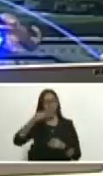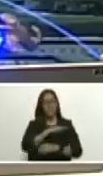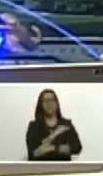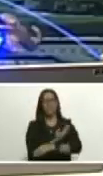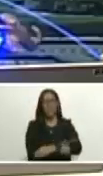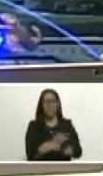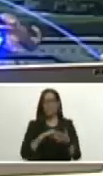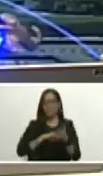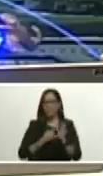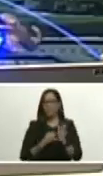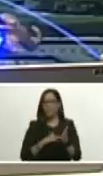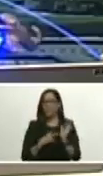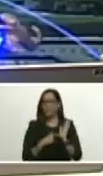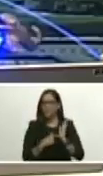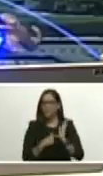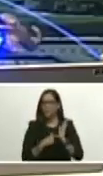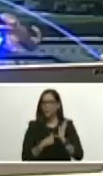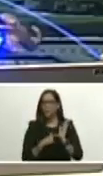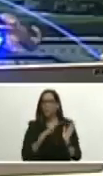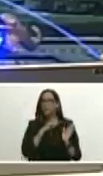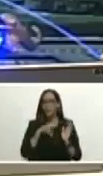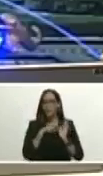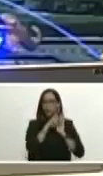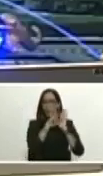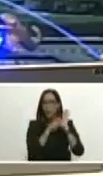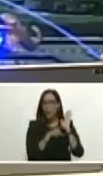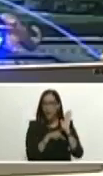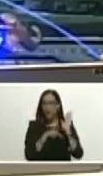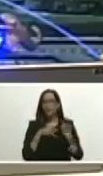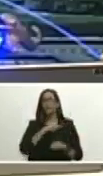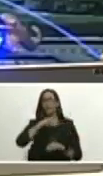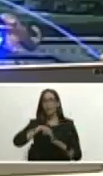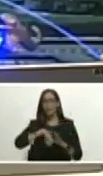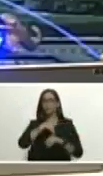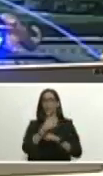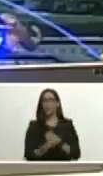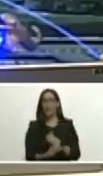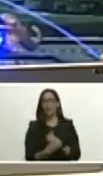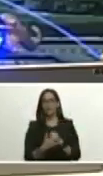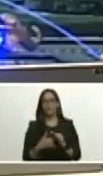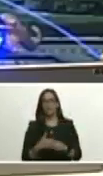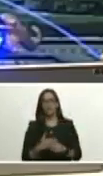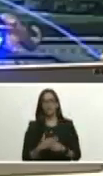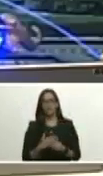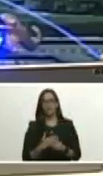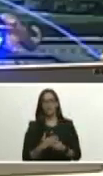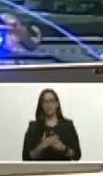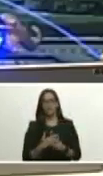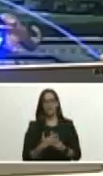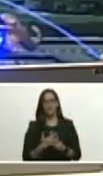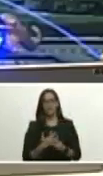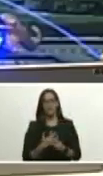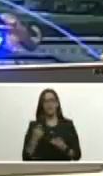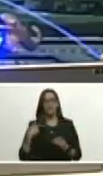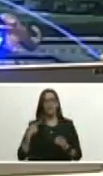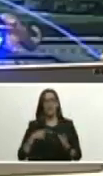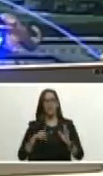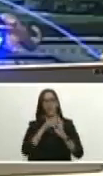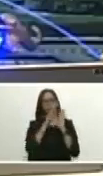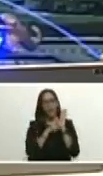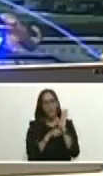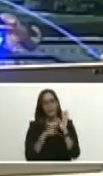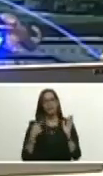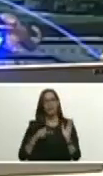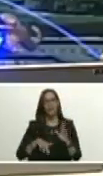esta definición de nuestro programa de nuestro plan ¿ah? tenemos programa tenemos